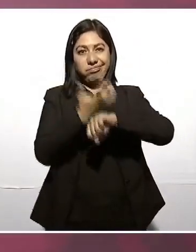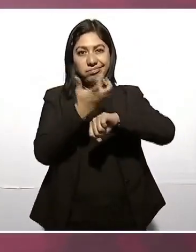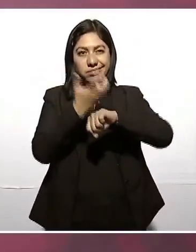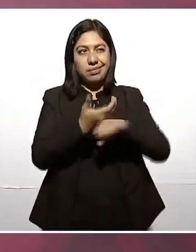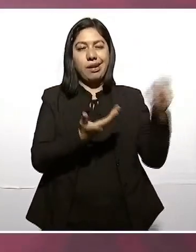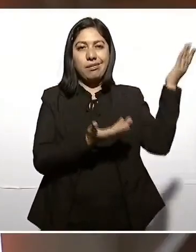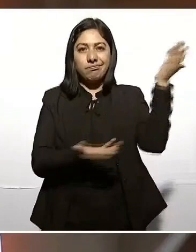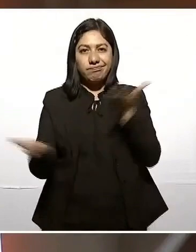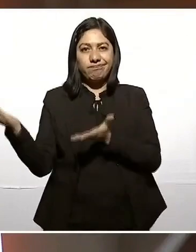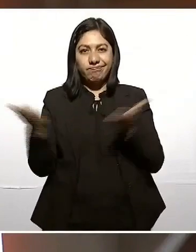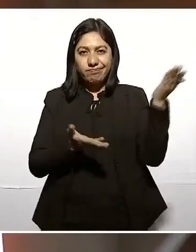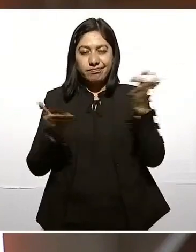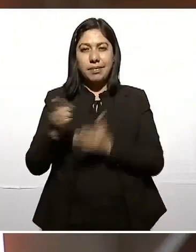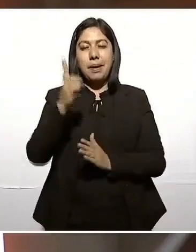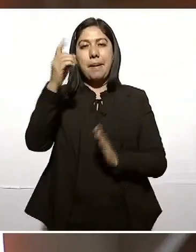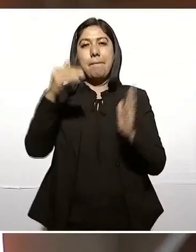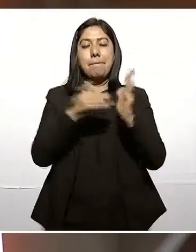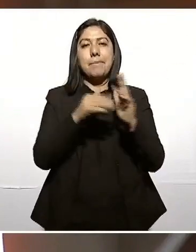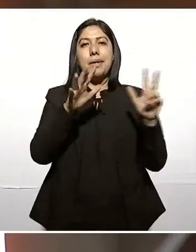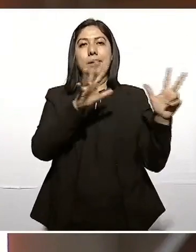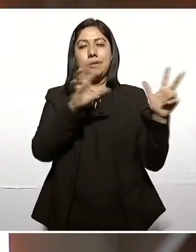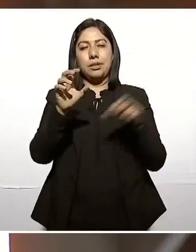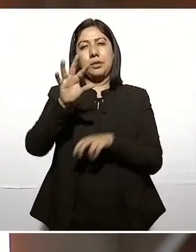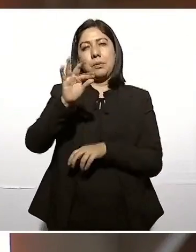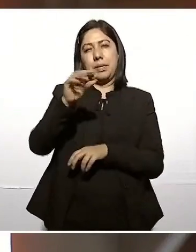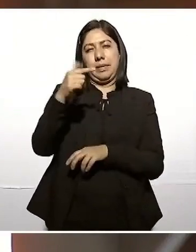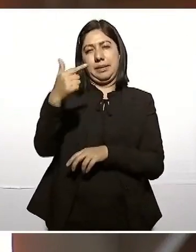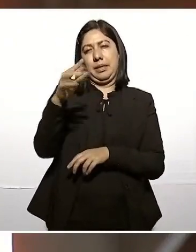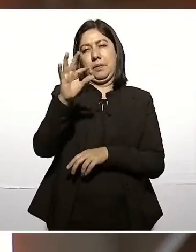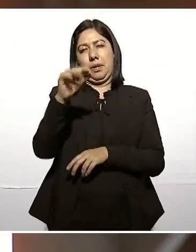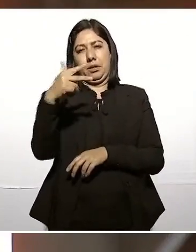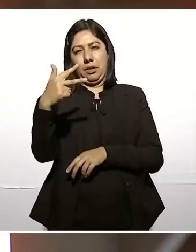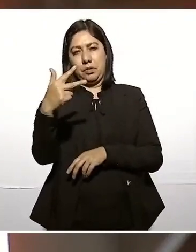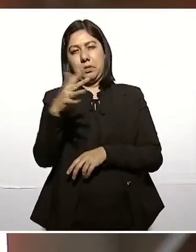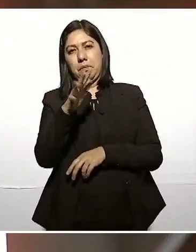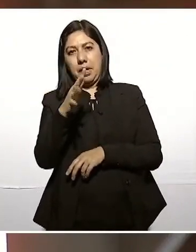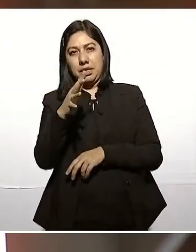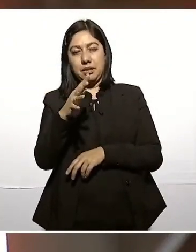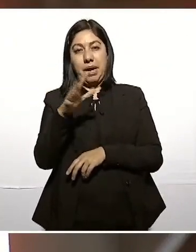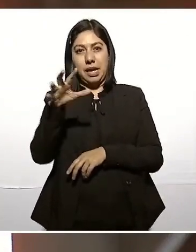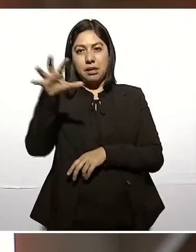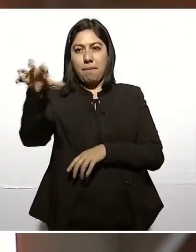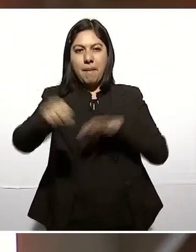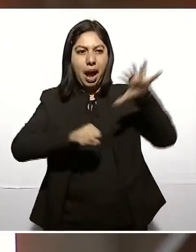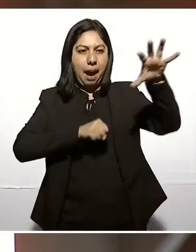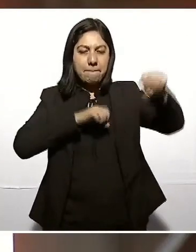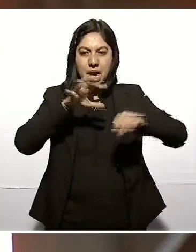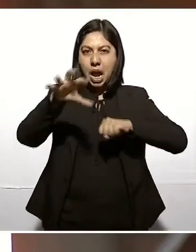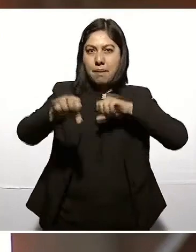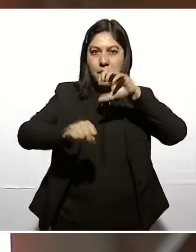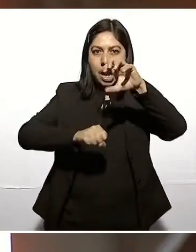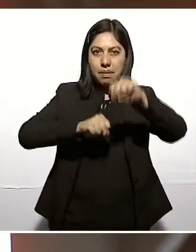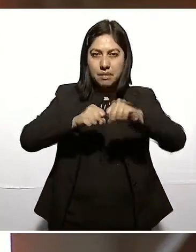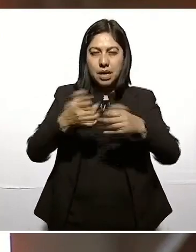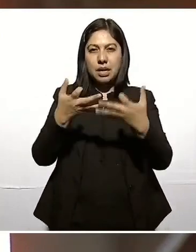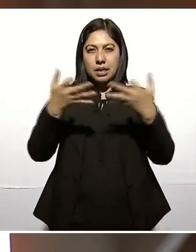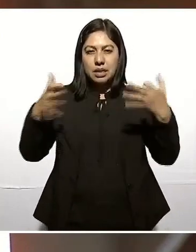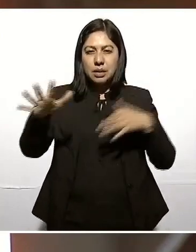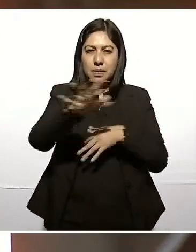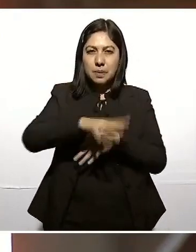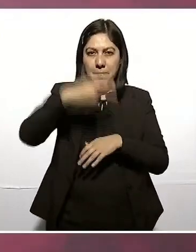en 1847-1848 y nos arrebataron la mitad de nuestro